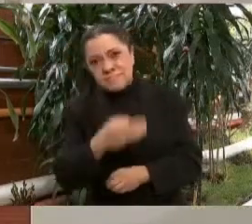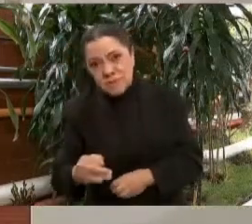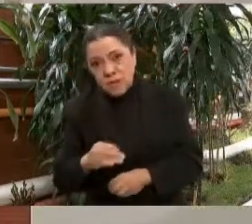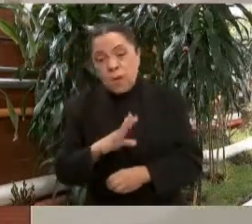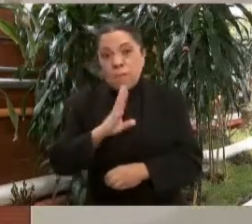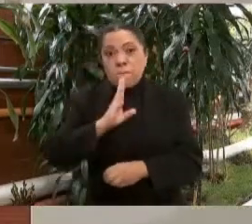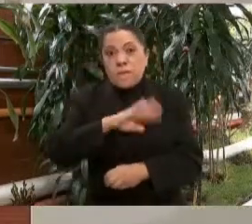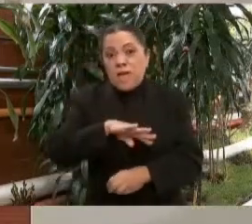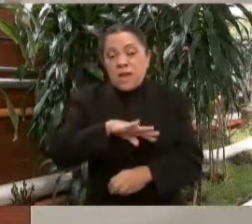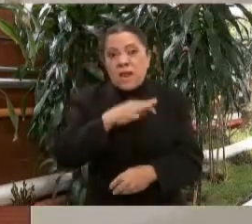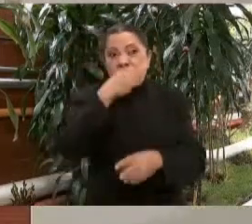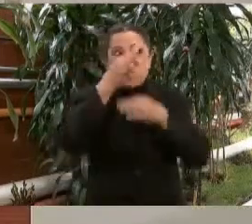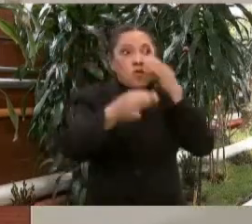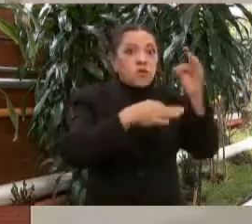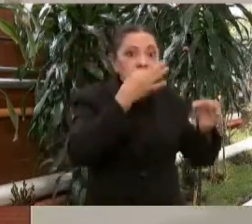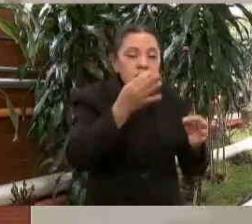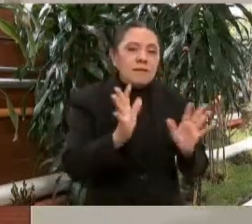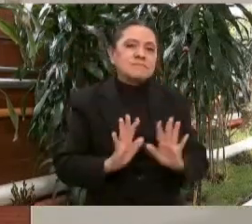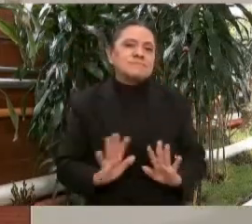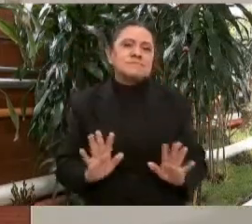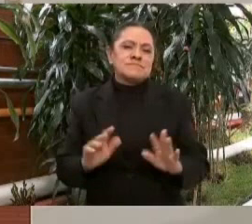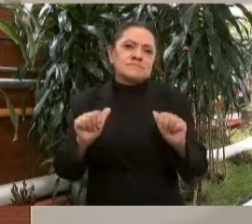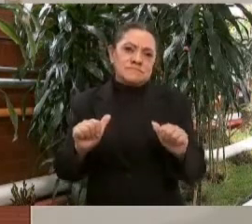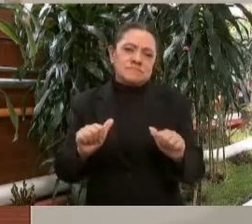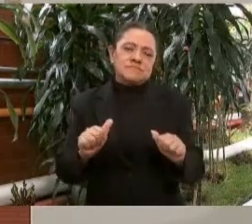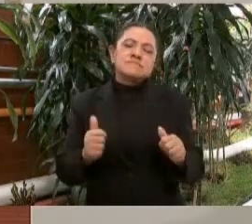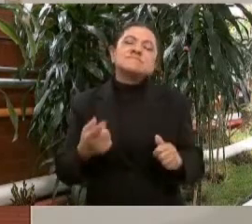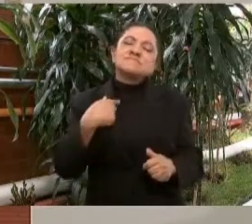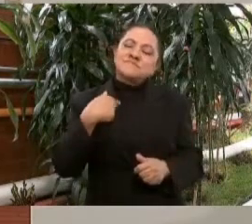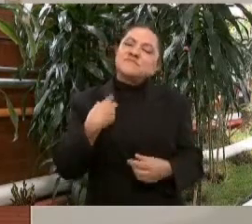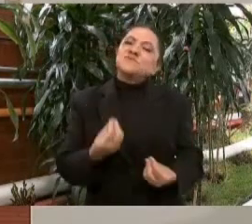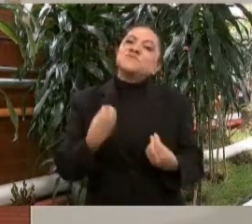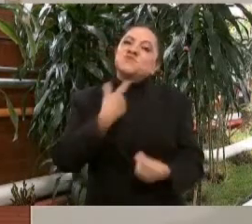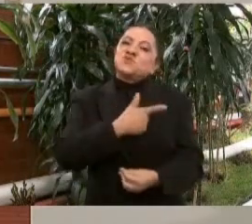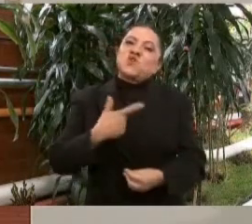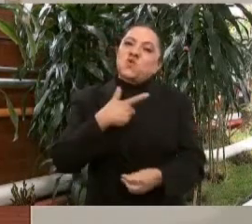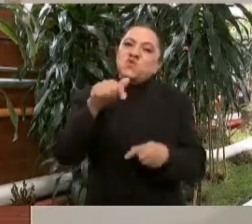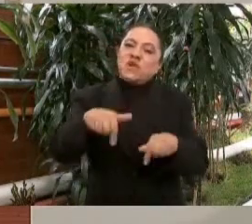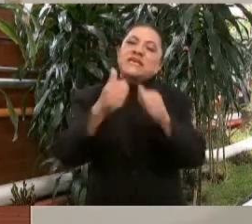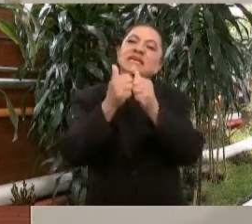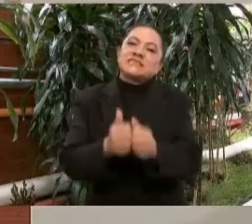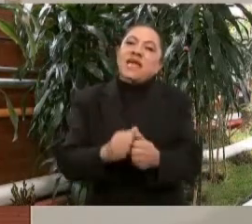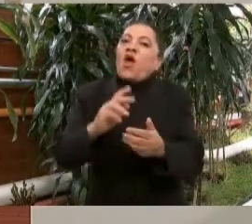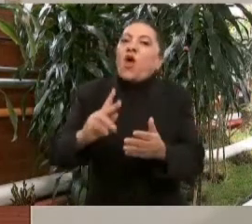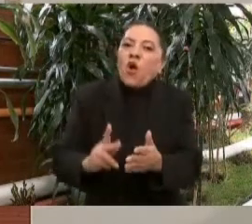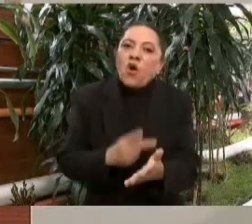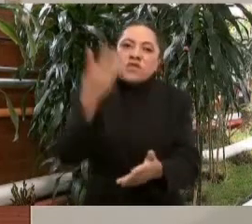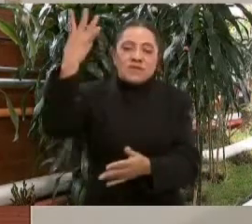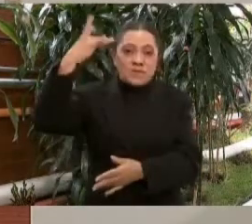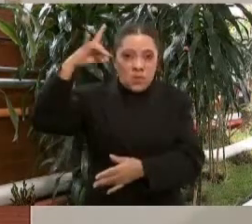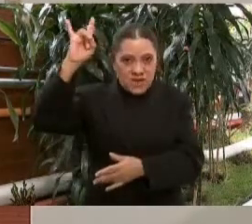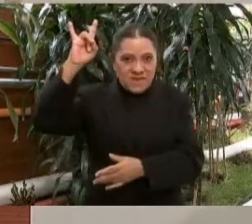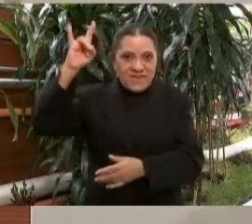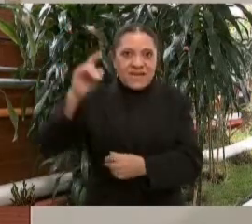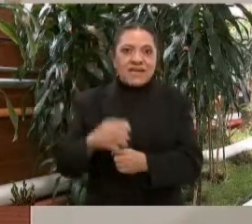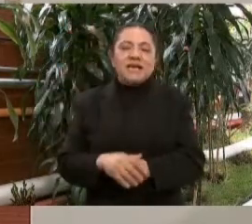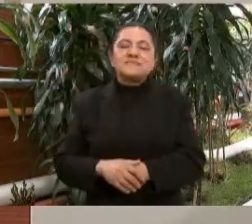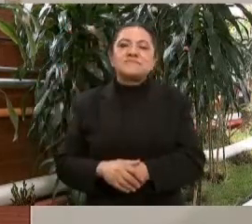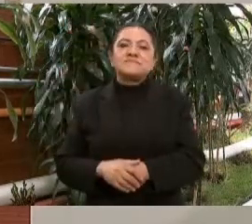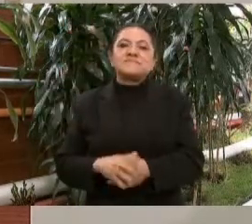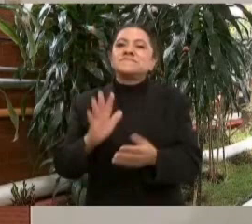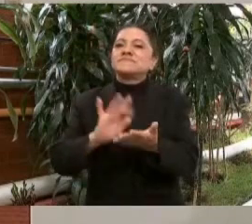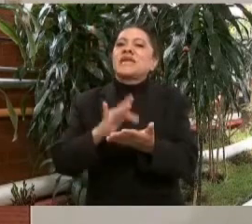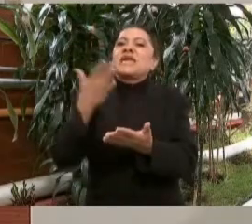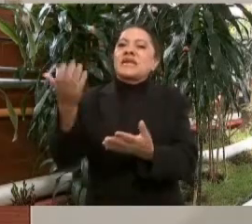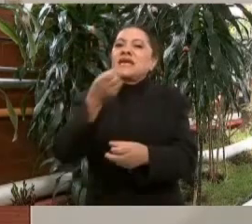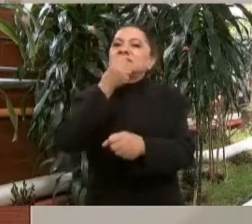noticias. me dio mucho gusto estar aquí en Cuernavaca, de nuevo mi agradecimiento a la